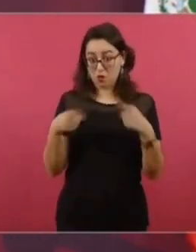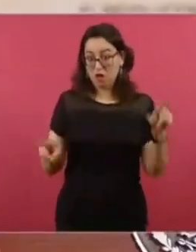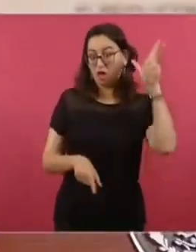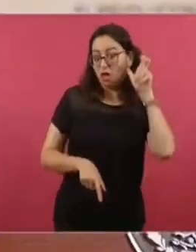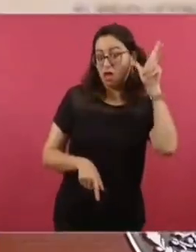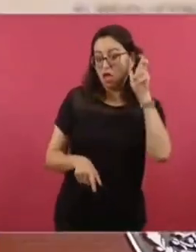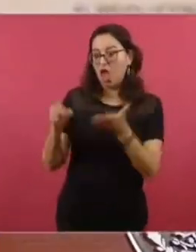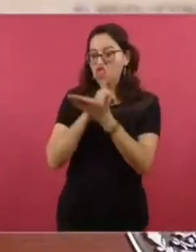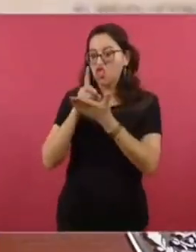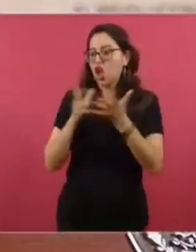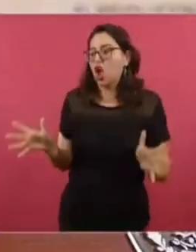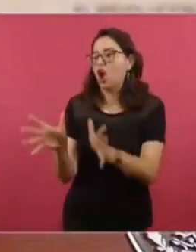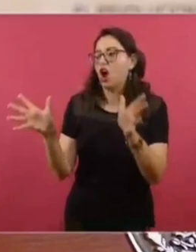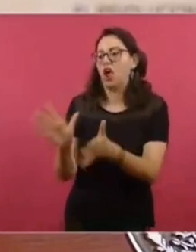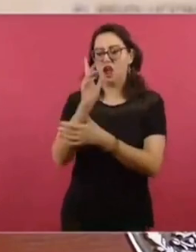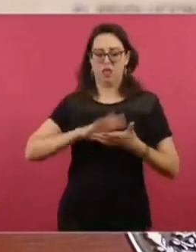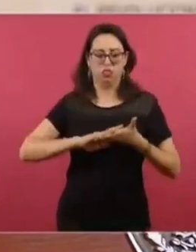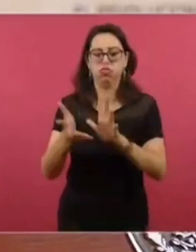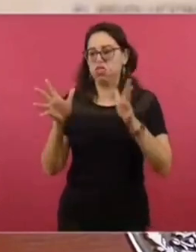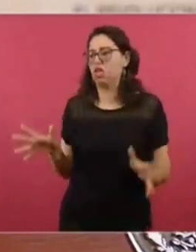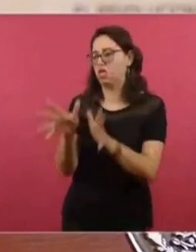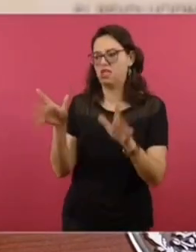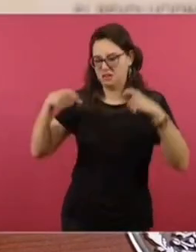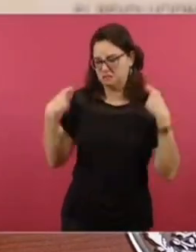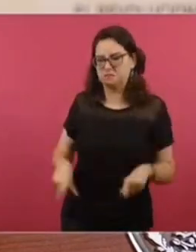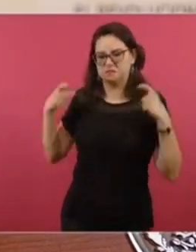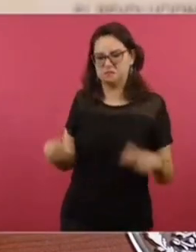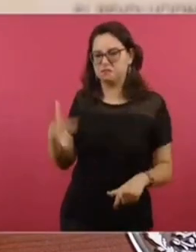la música que hace apología a violencia, al lujo barato,